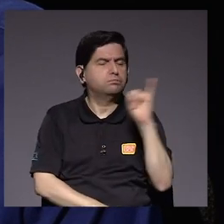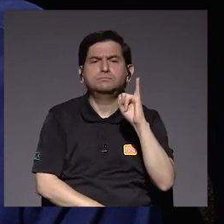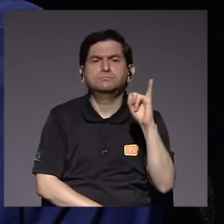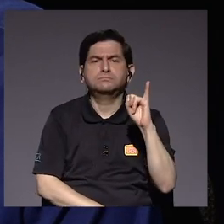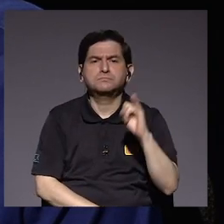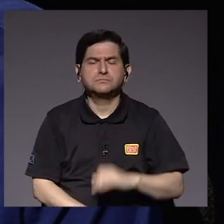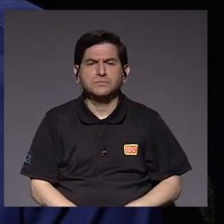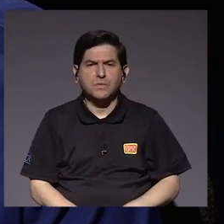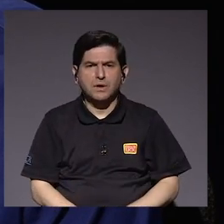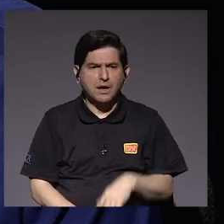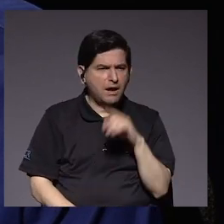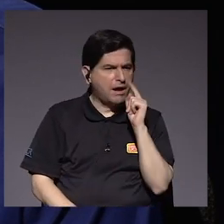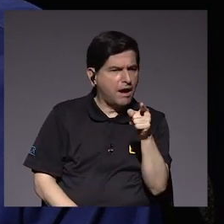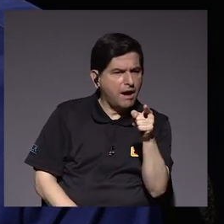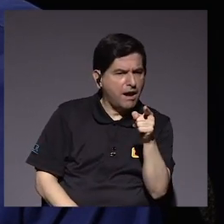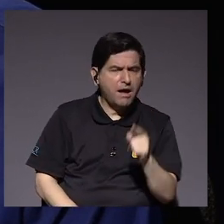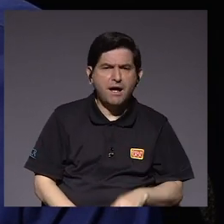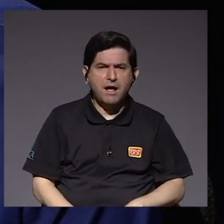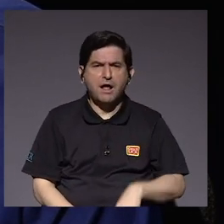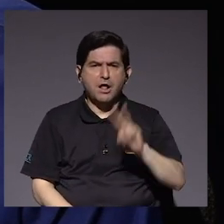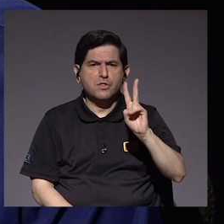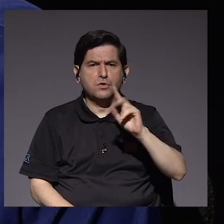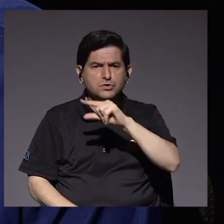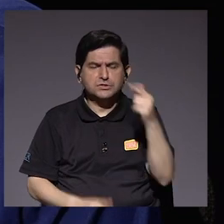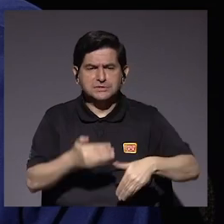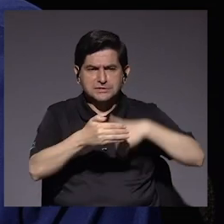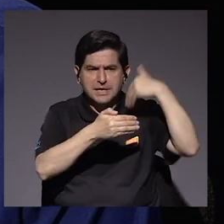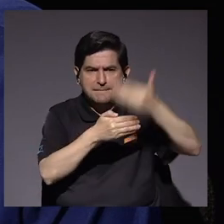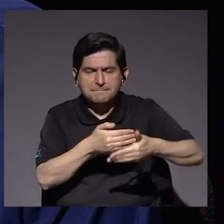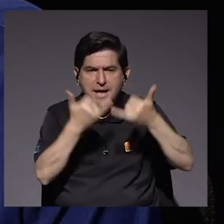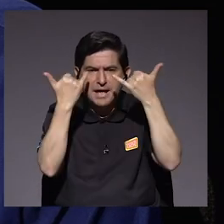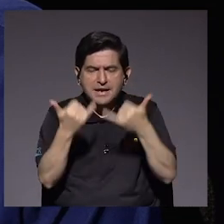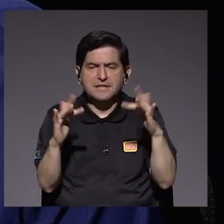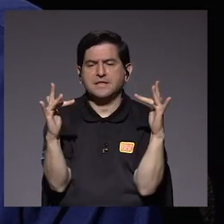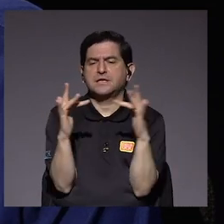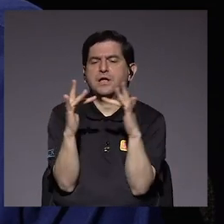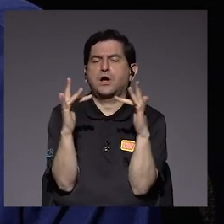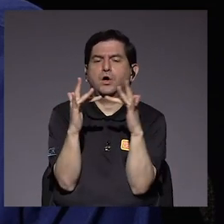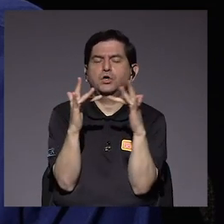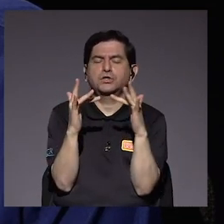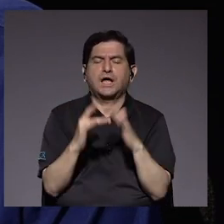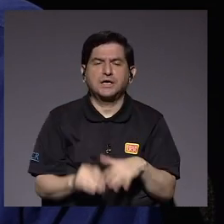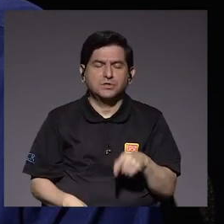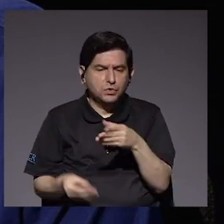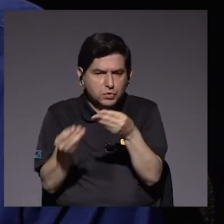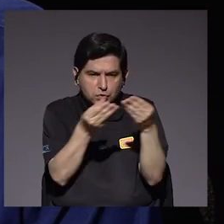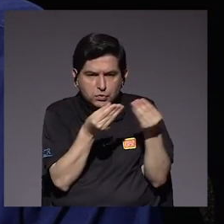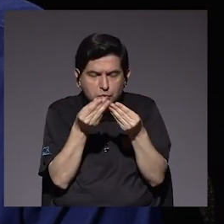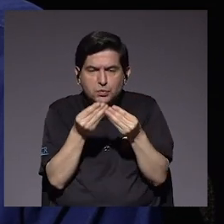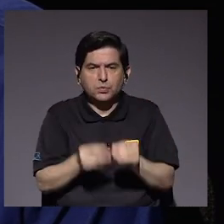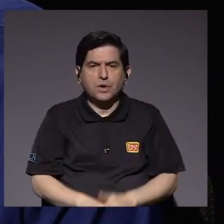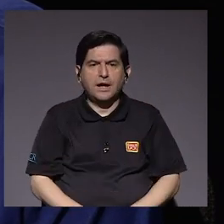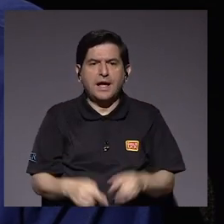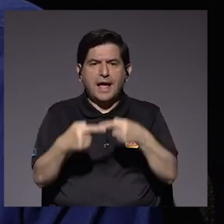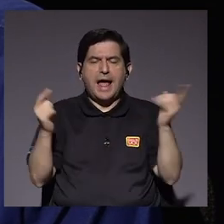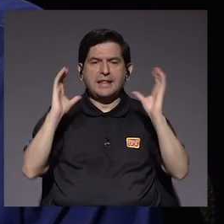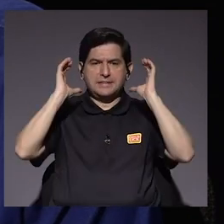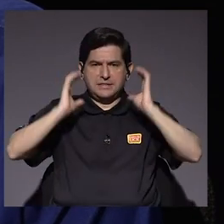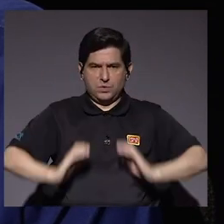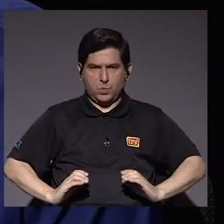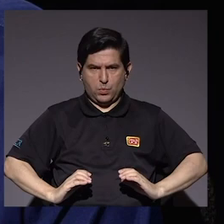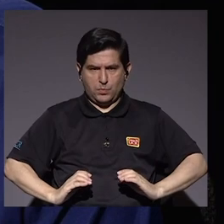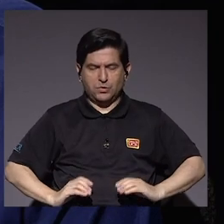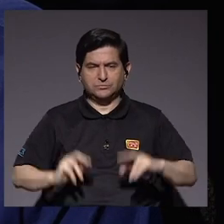una infección, un par de semanas después de que uno entra en contacto con el agente infeccioso, se producen